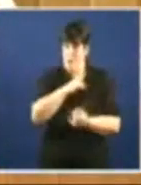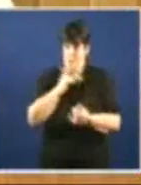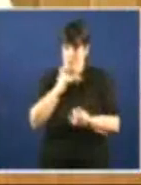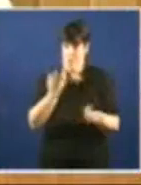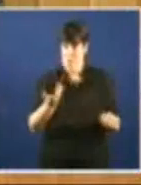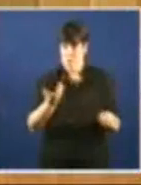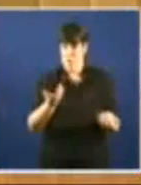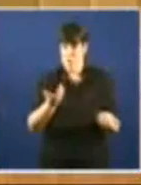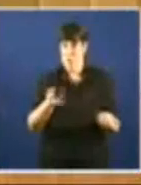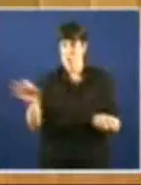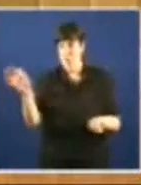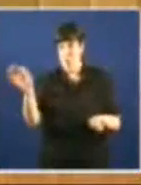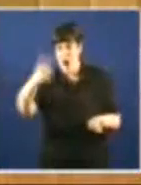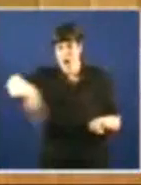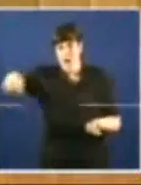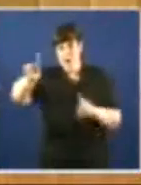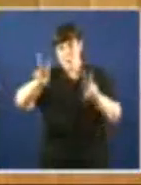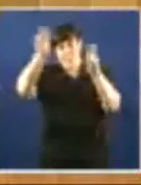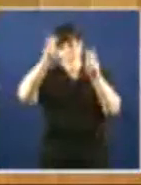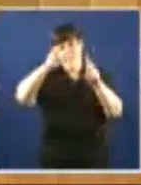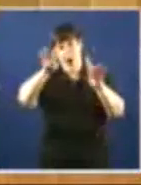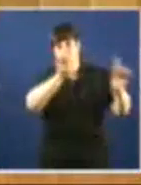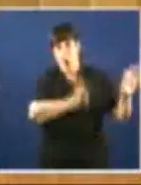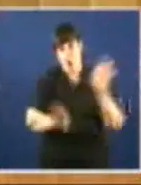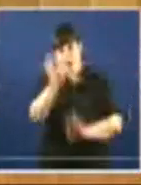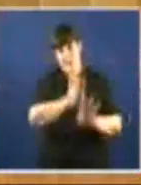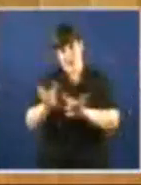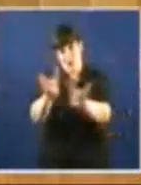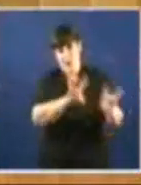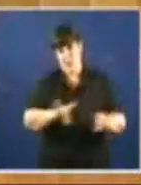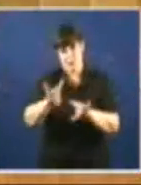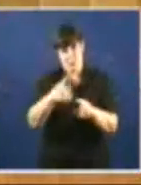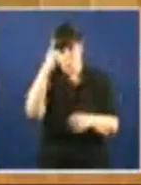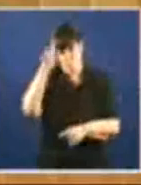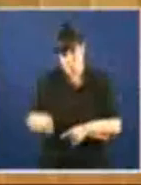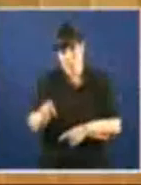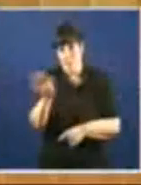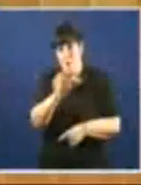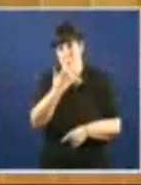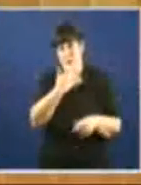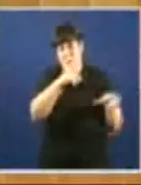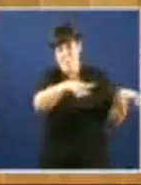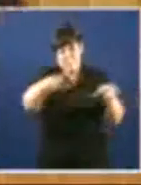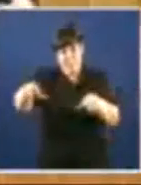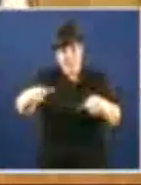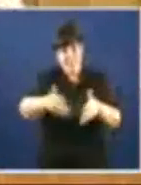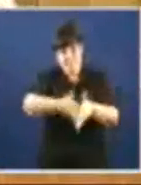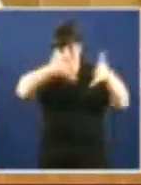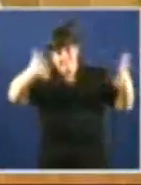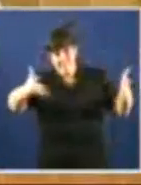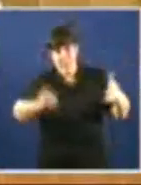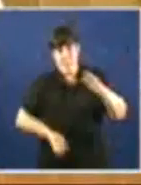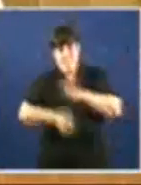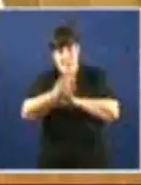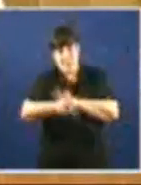capaces De facer política De ordenación Do territorio Onde se permite Fomento ao abuso Das grandes superficies Mentras pecha O pequeno comercio Onde se